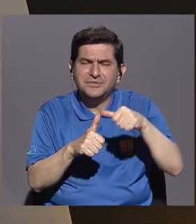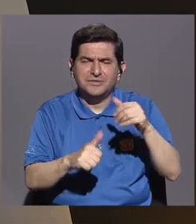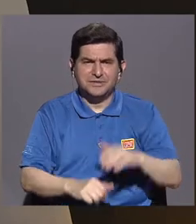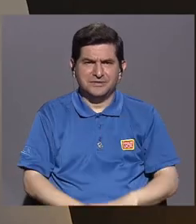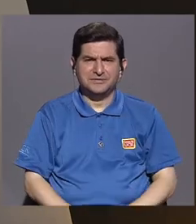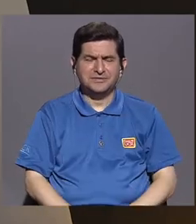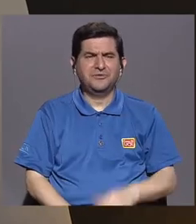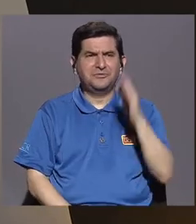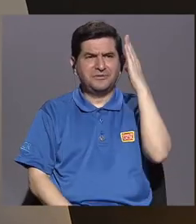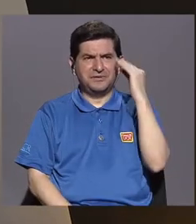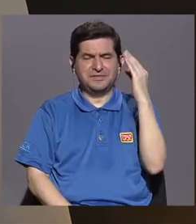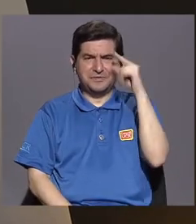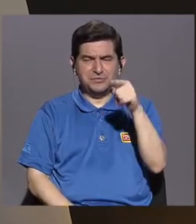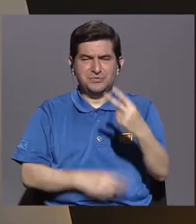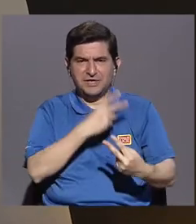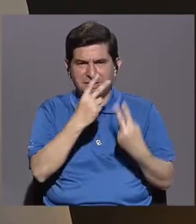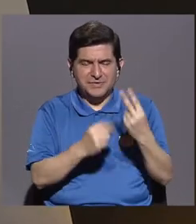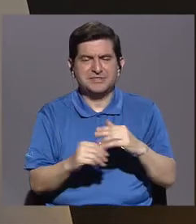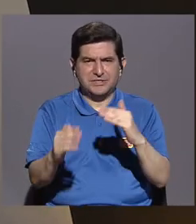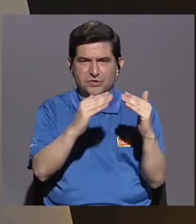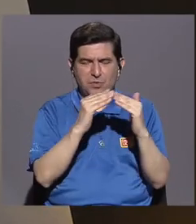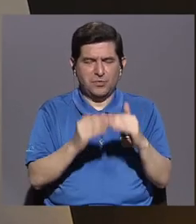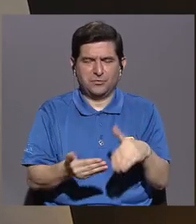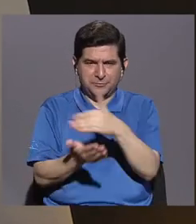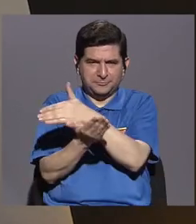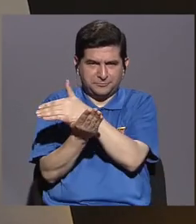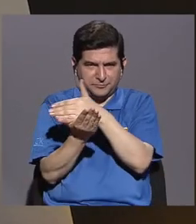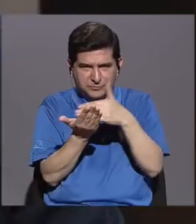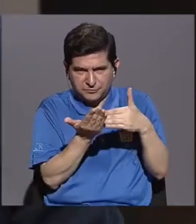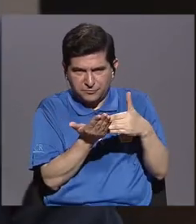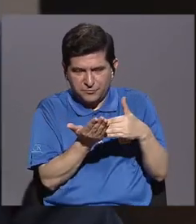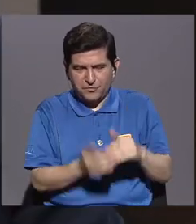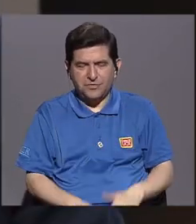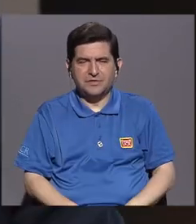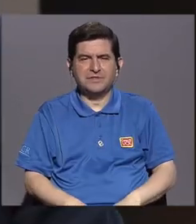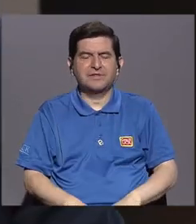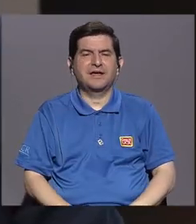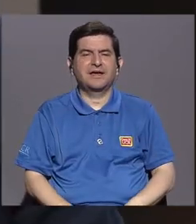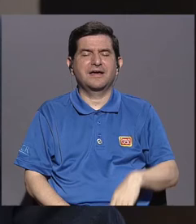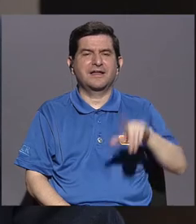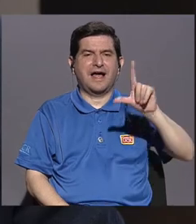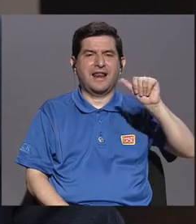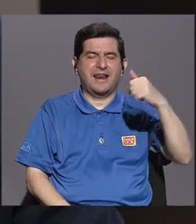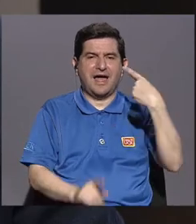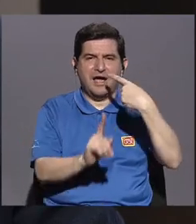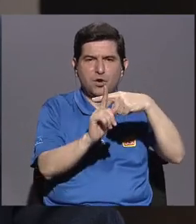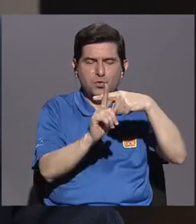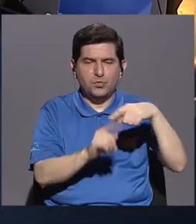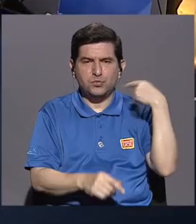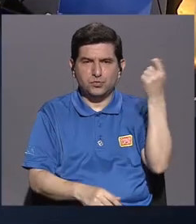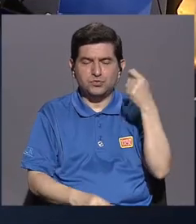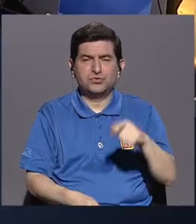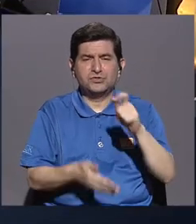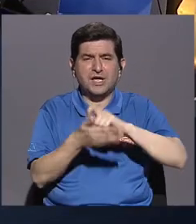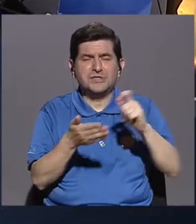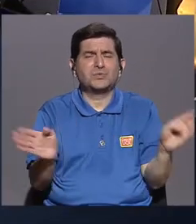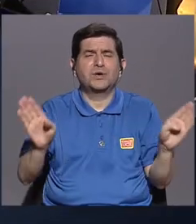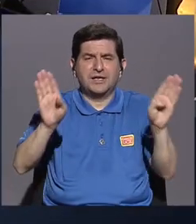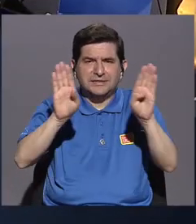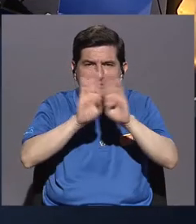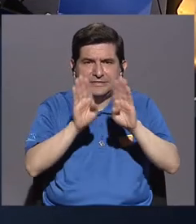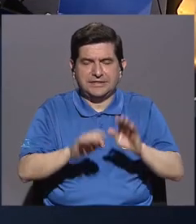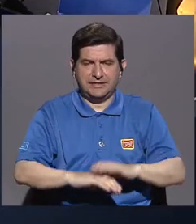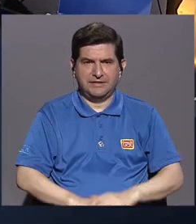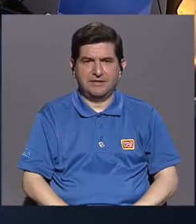anécdota de la vez que visitaste un pueblo en la frontera, en algún lugar de la Cruz de Guanacaste, que la escuela estaba cerrada